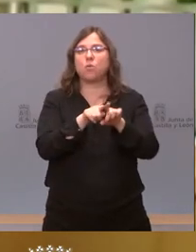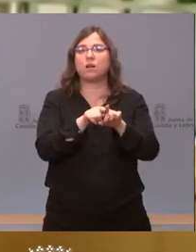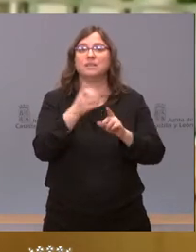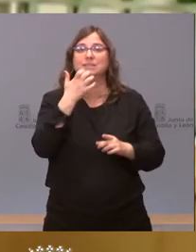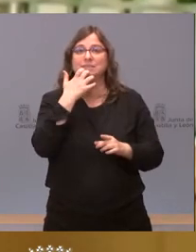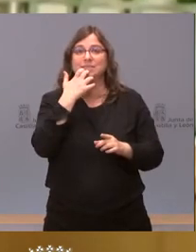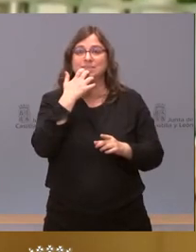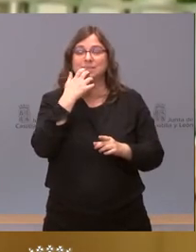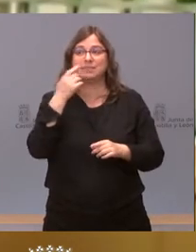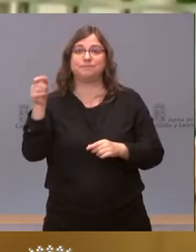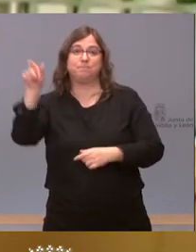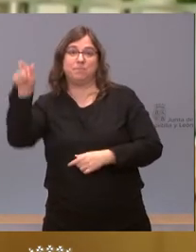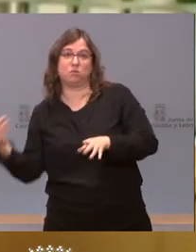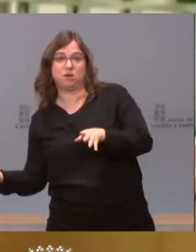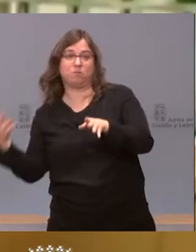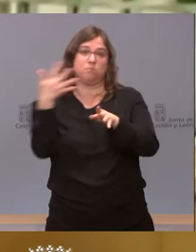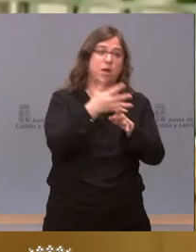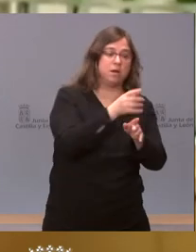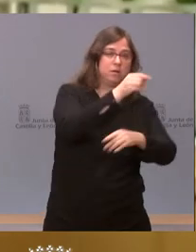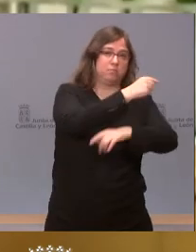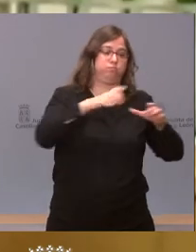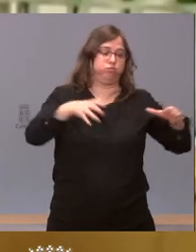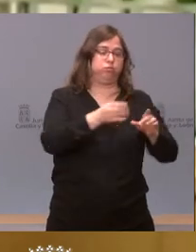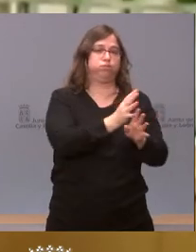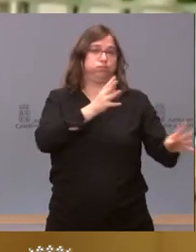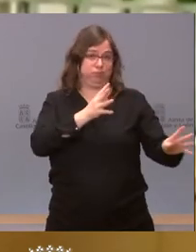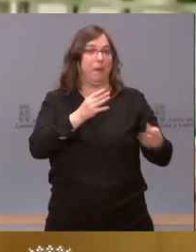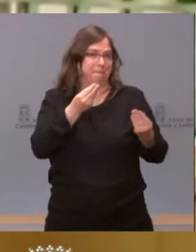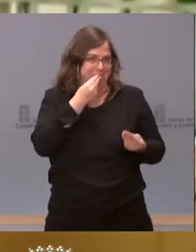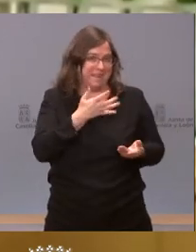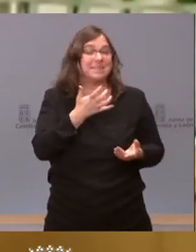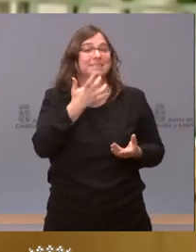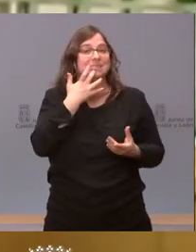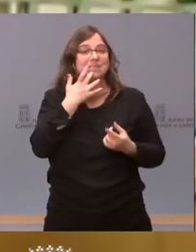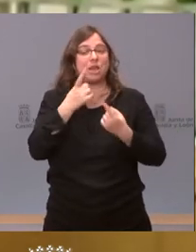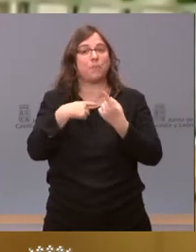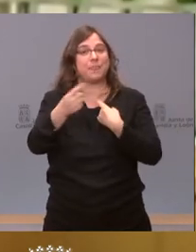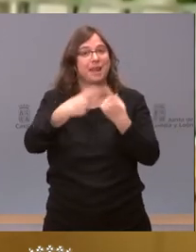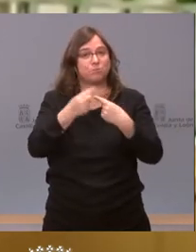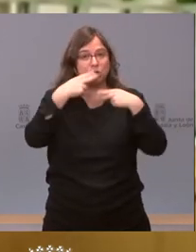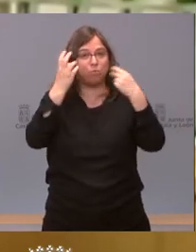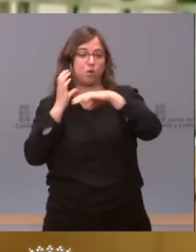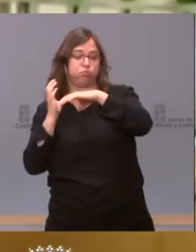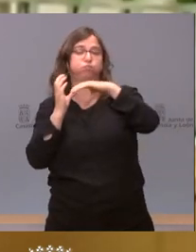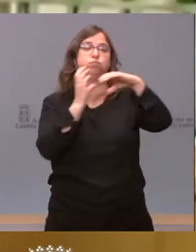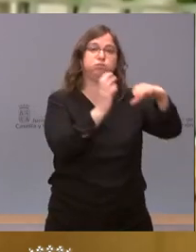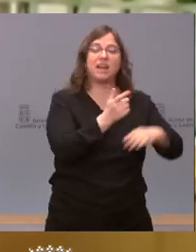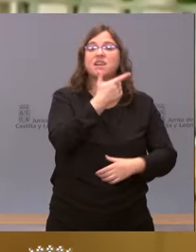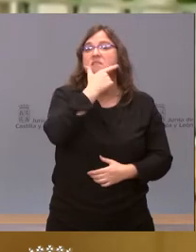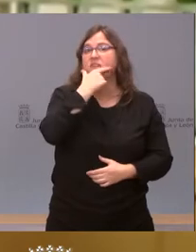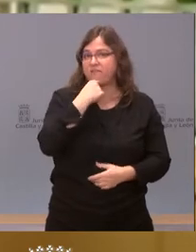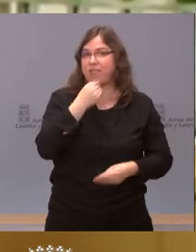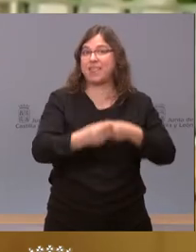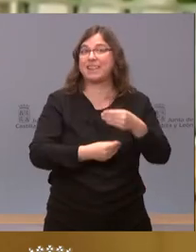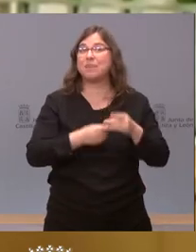trasladarse a los centros de vacunación. Claro, eso cuando hay un transporte público es relativamente fácil de